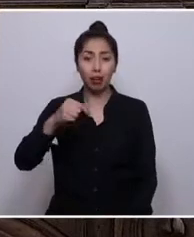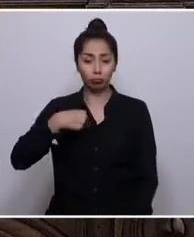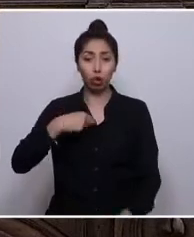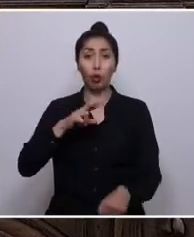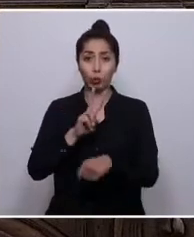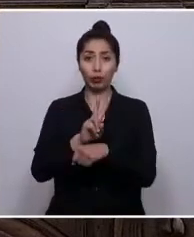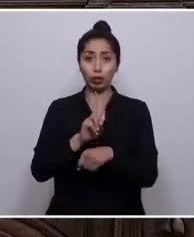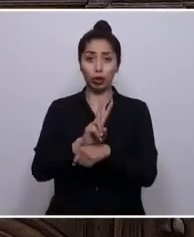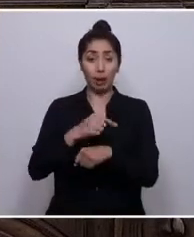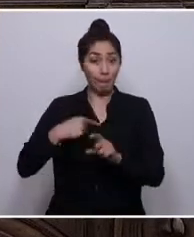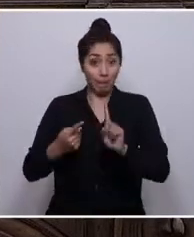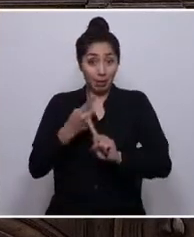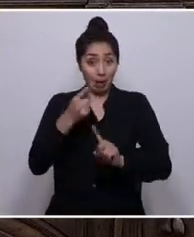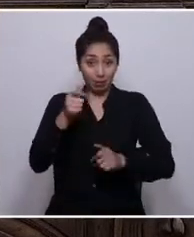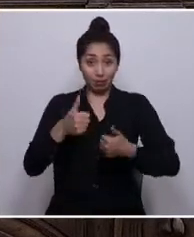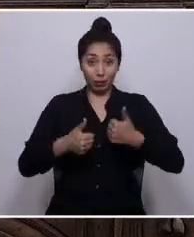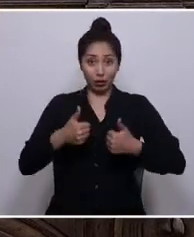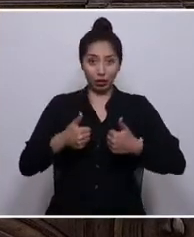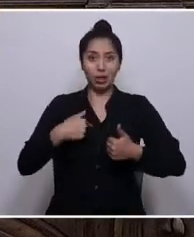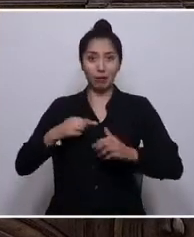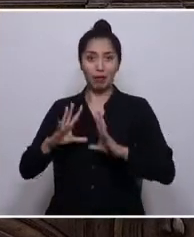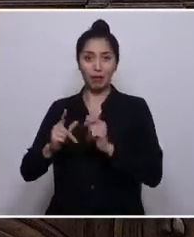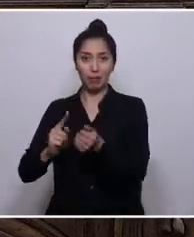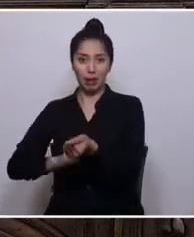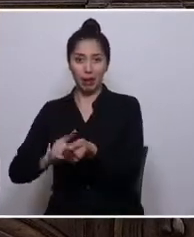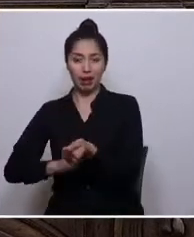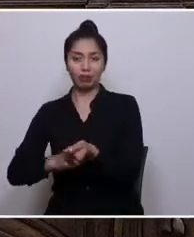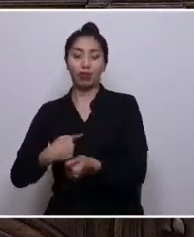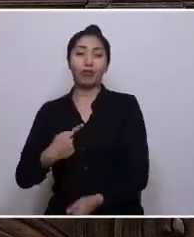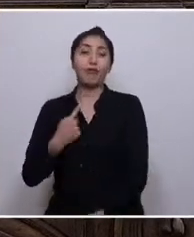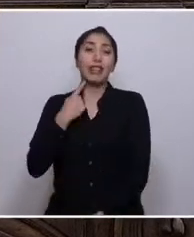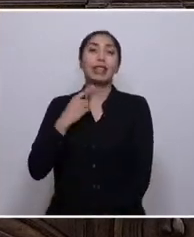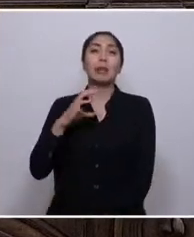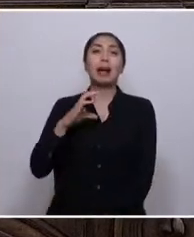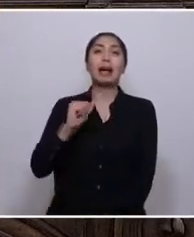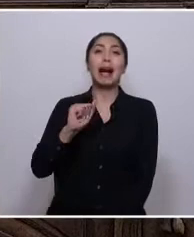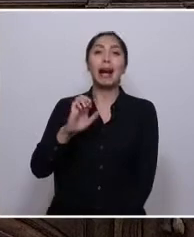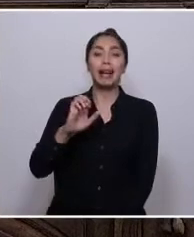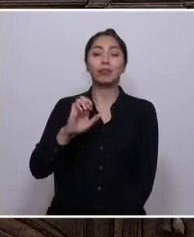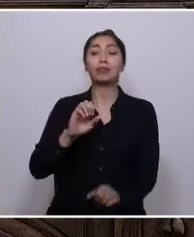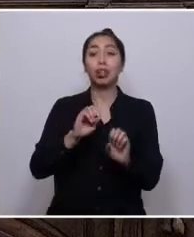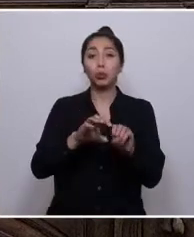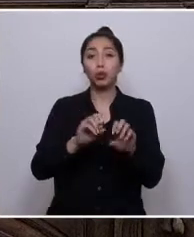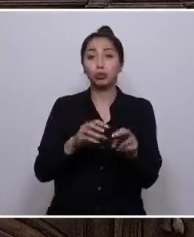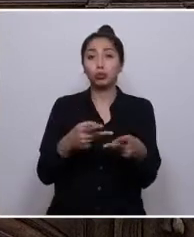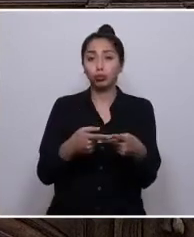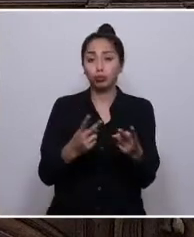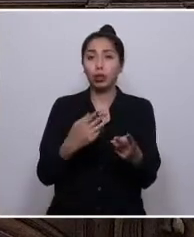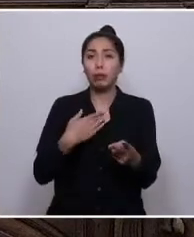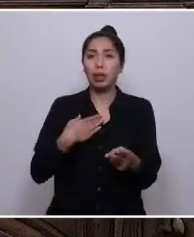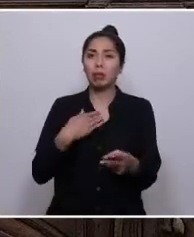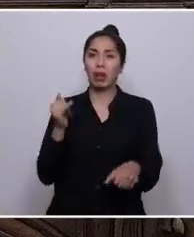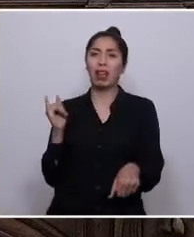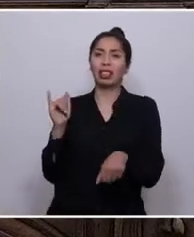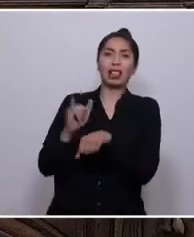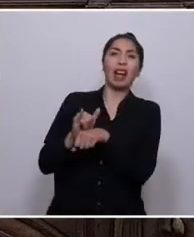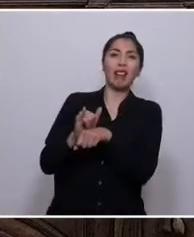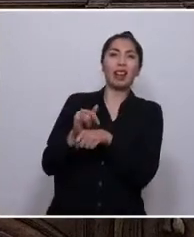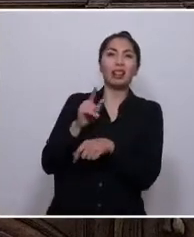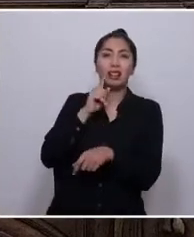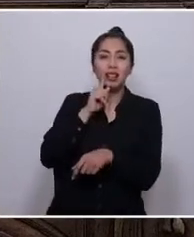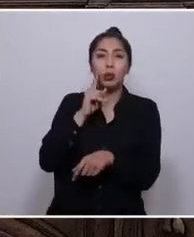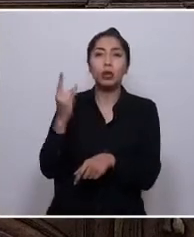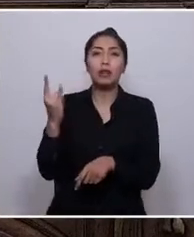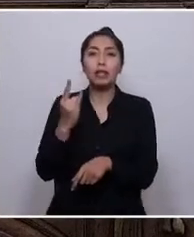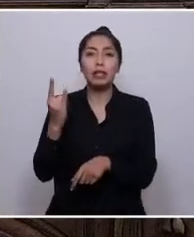hija de la educación pública, víctima del CAE, estafada por la Universidad del Mar, y al igual que varios de quienes